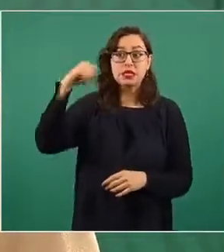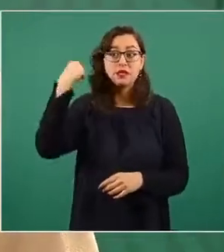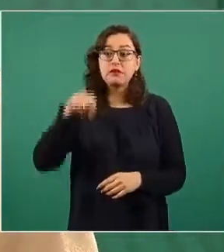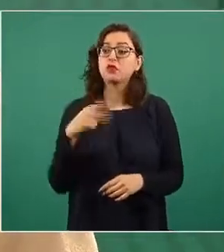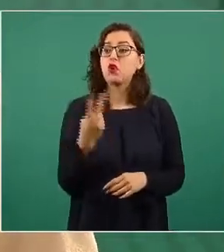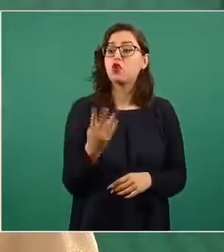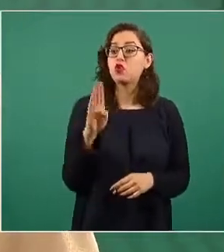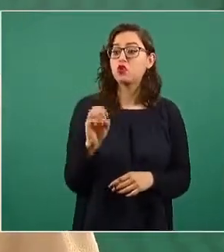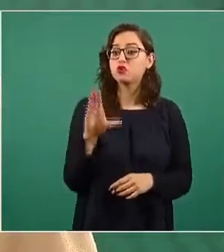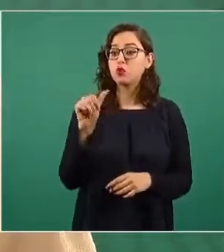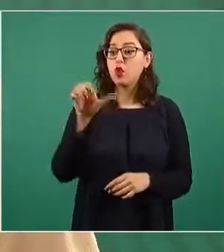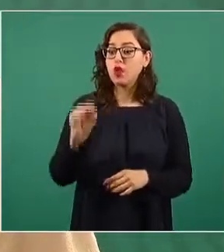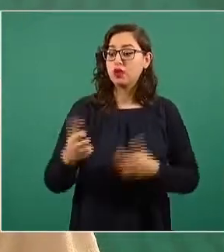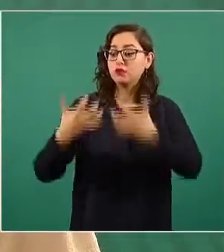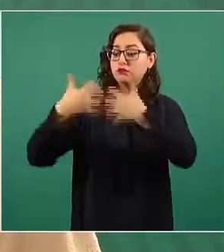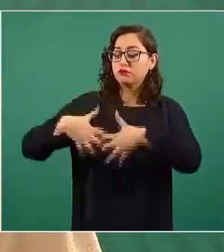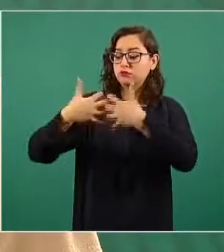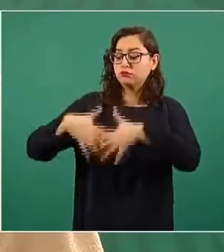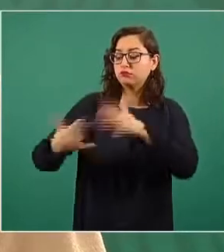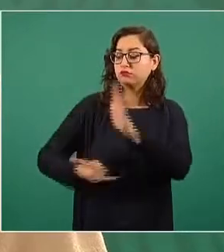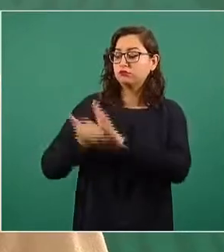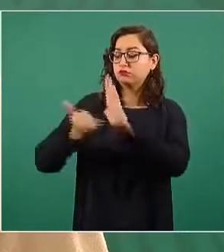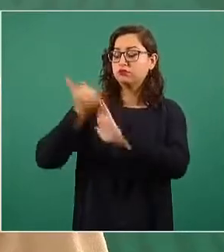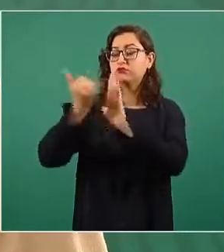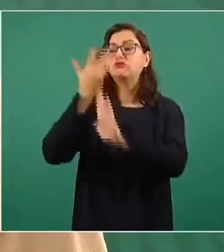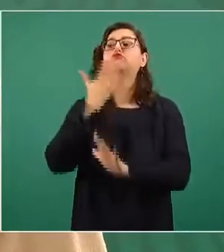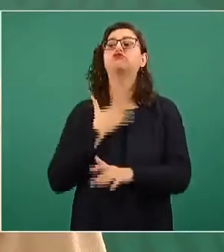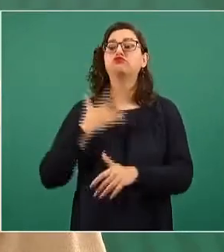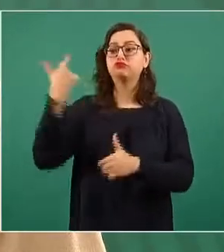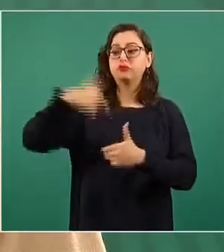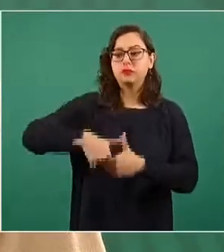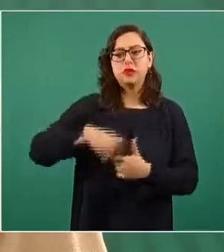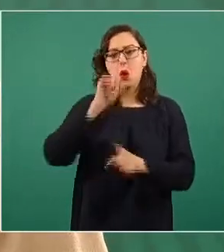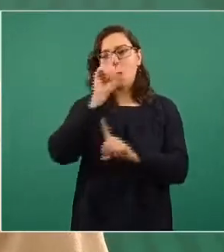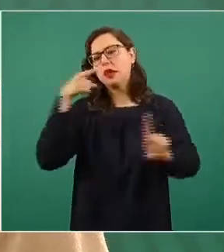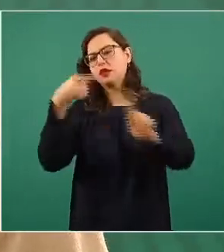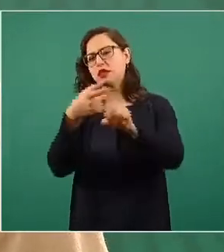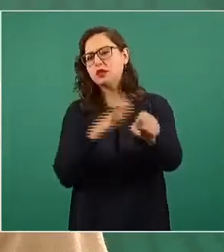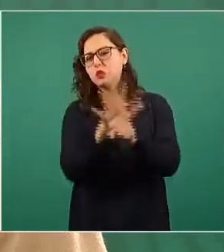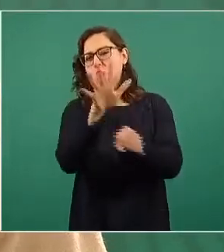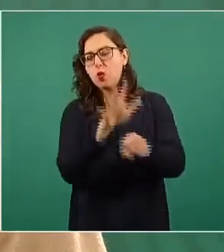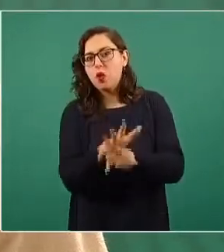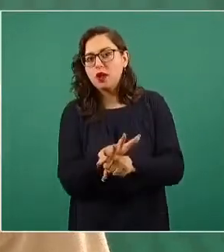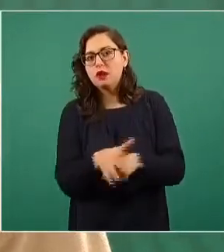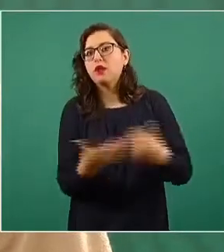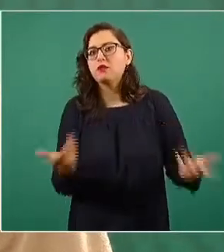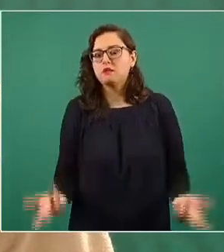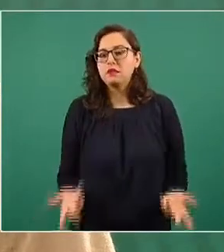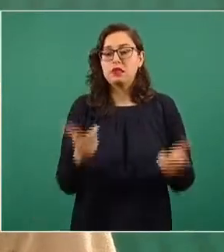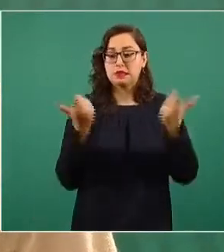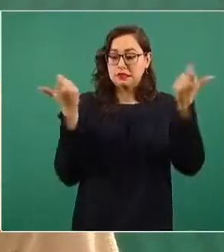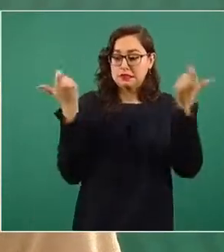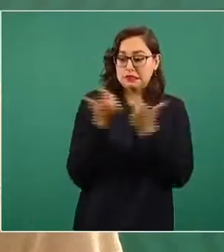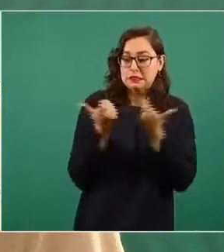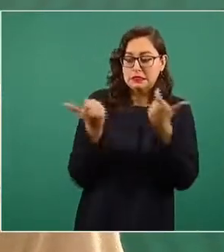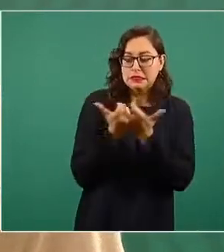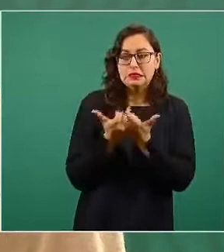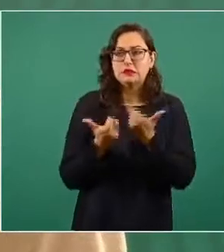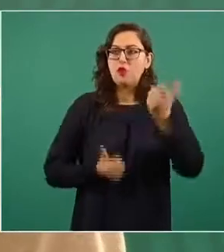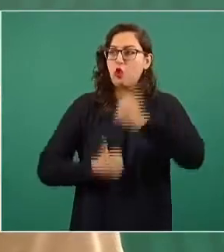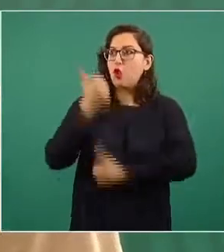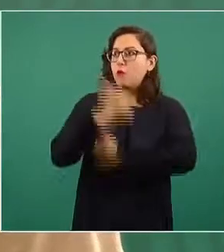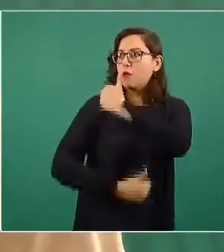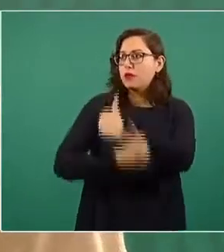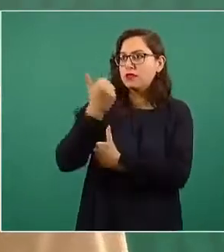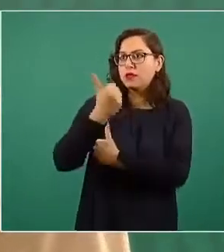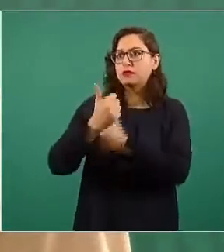recursos que seguramente disminuirán en el impacto de las fluctuaciones en los precios internacionales de los combustibles